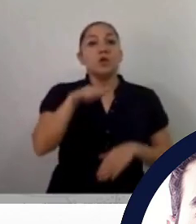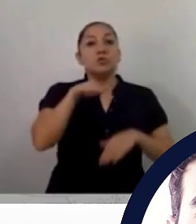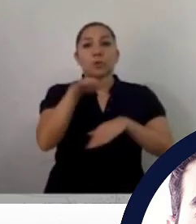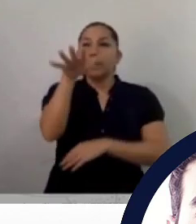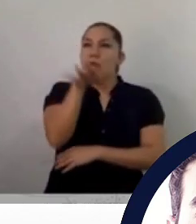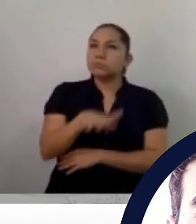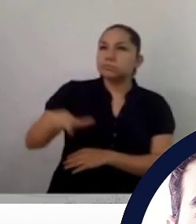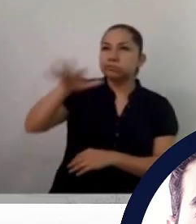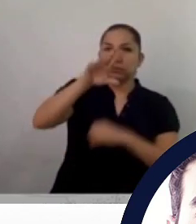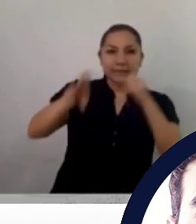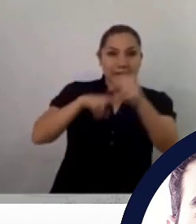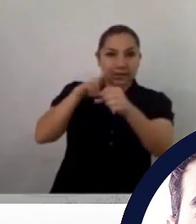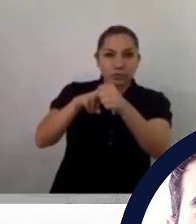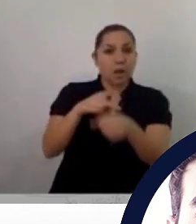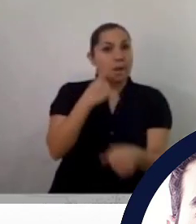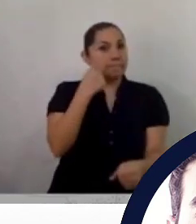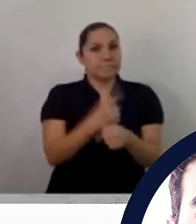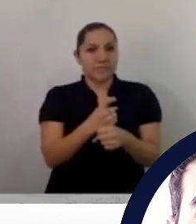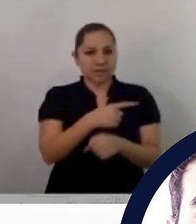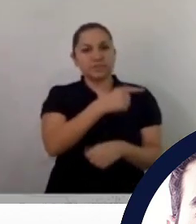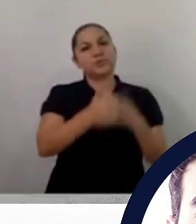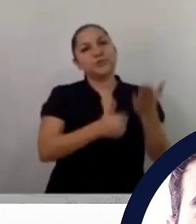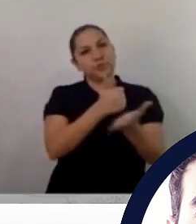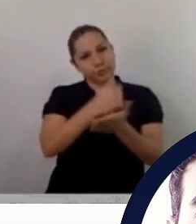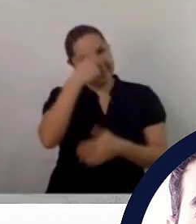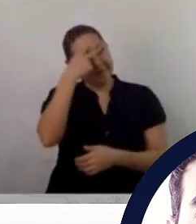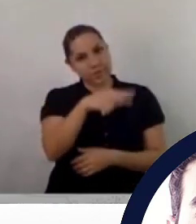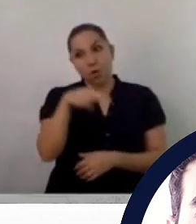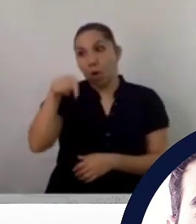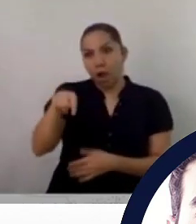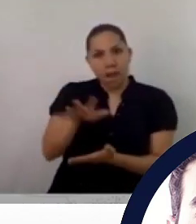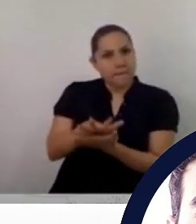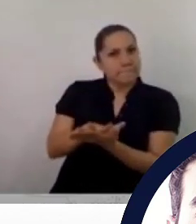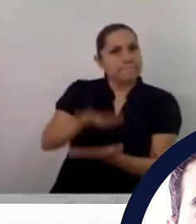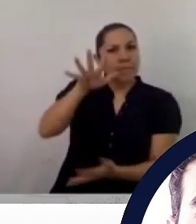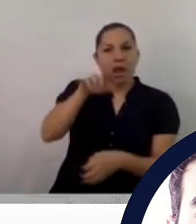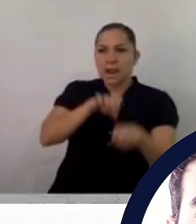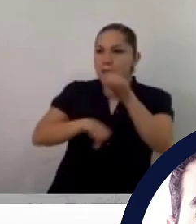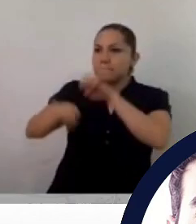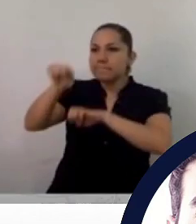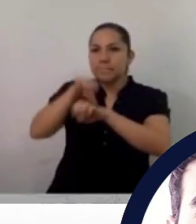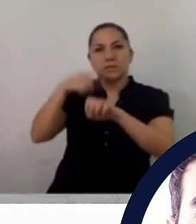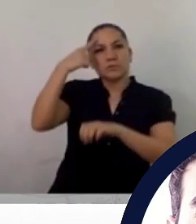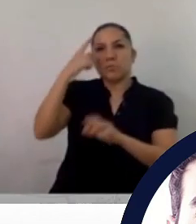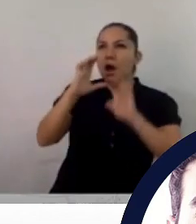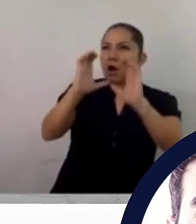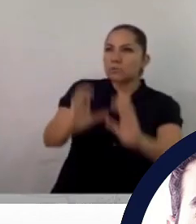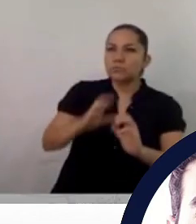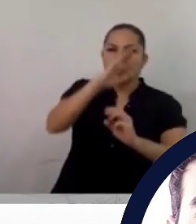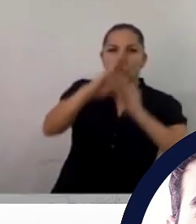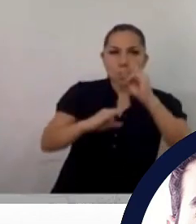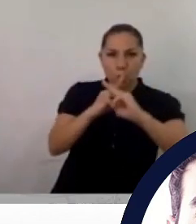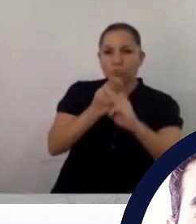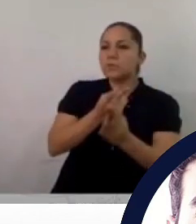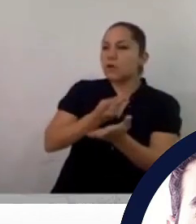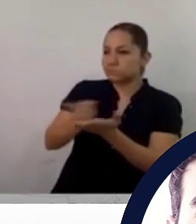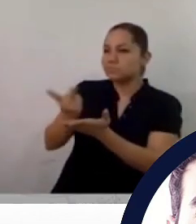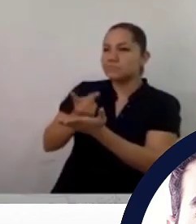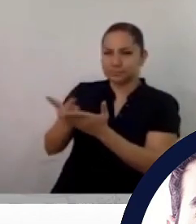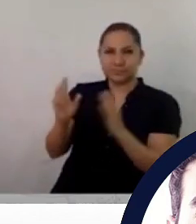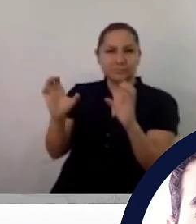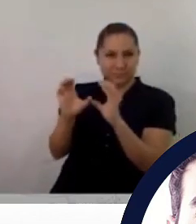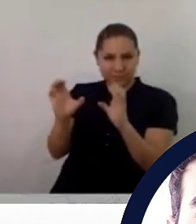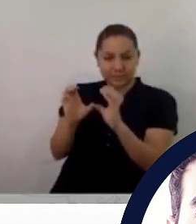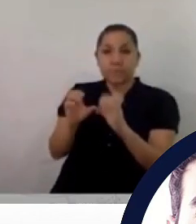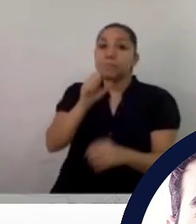económica que se tiene les permite ser mucho más innovadores. Esos son los dos fortalezas más importantes del Estado. ¿Investigadores en